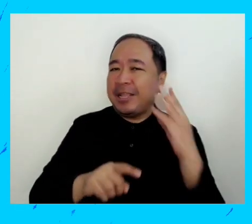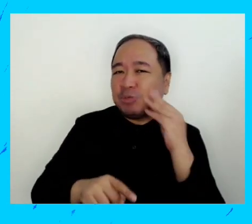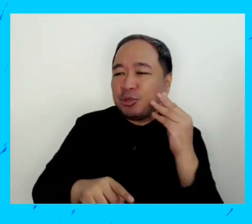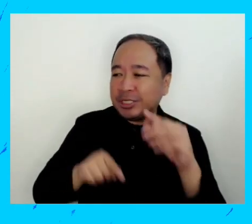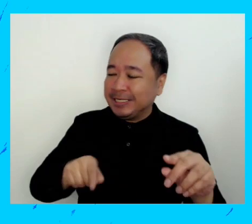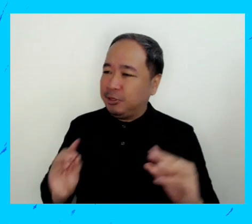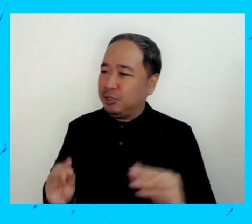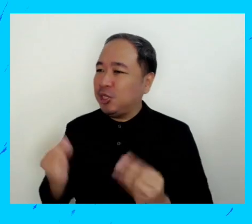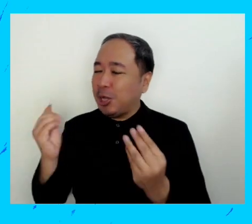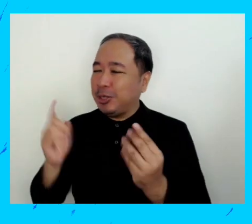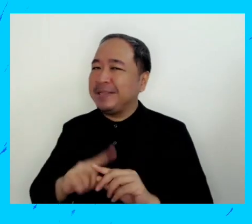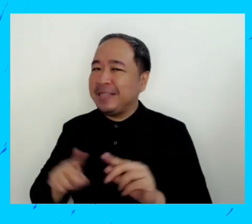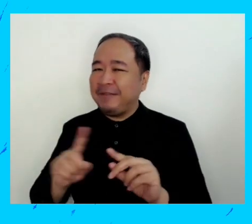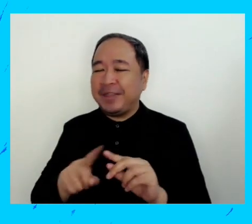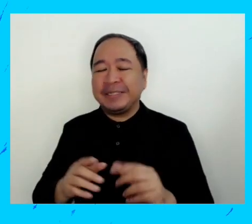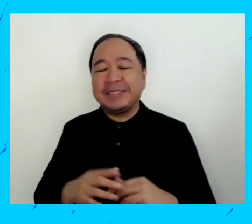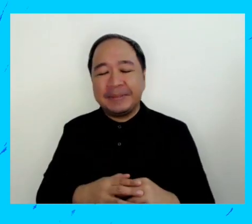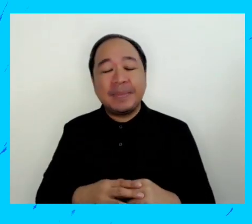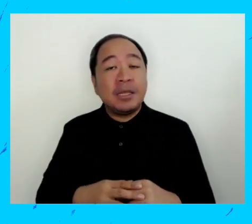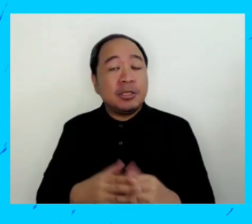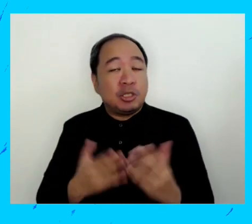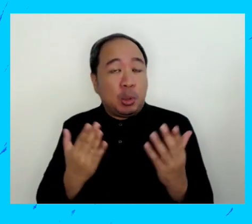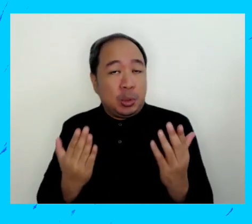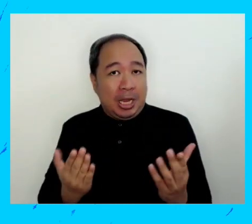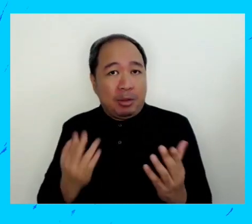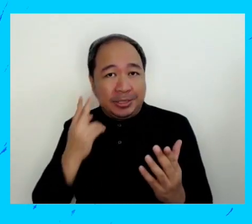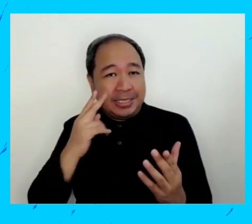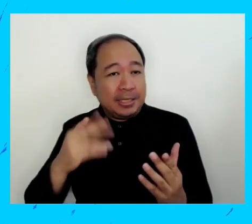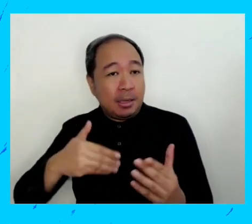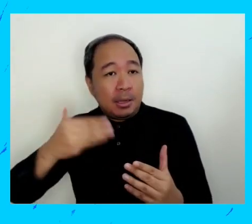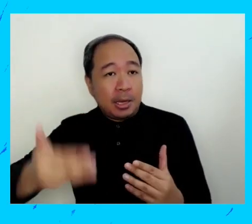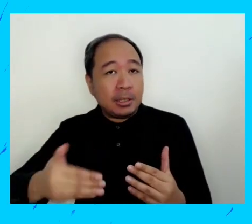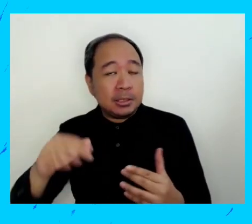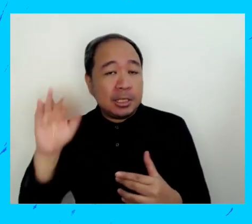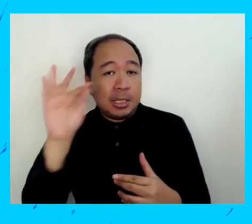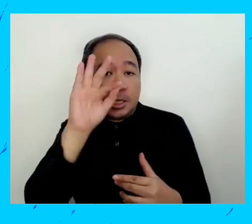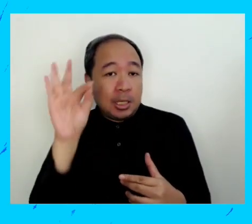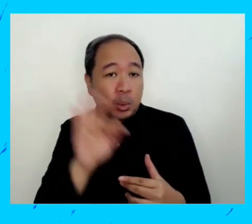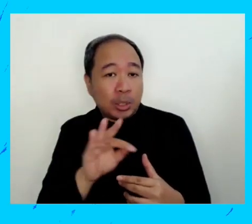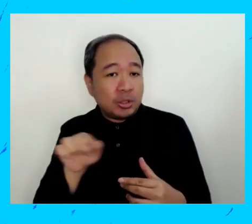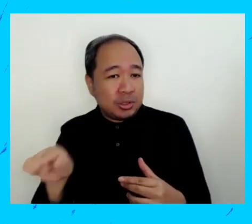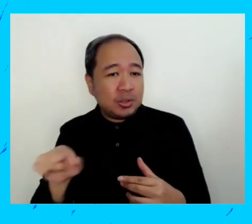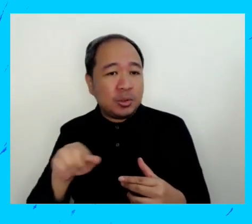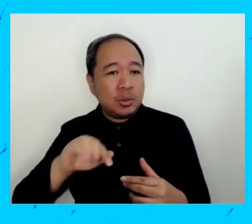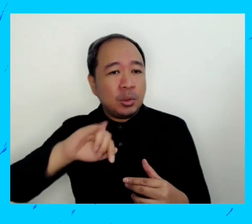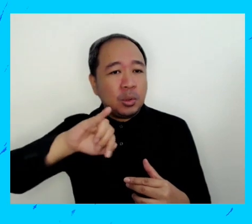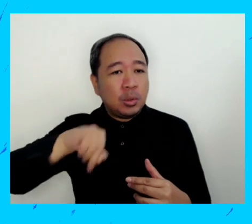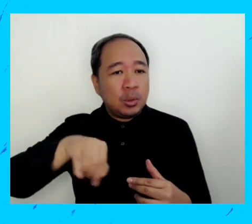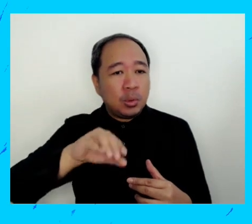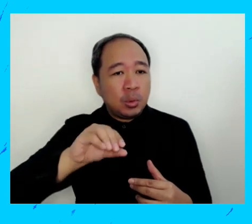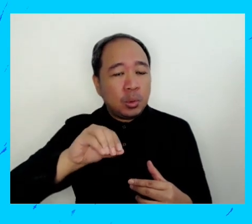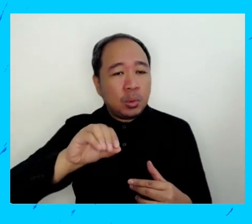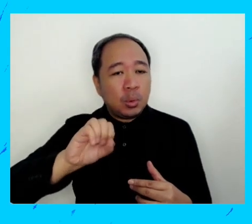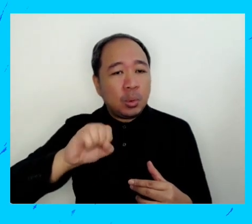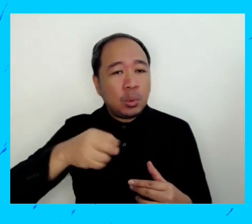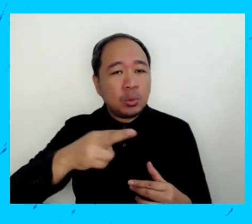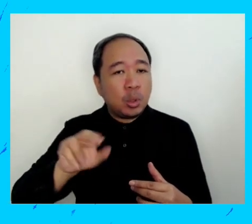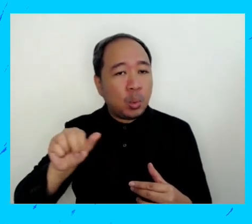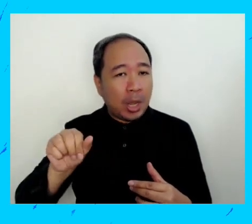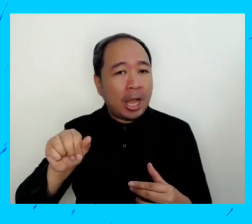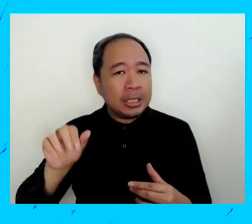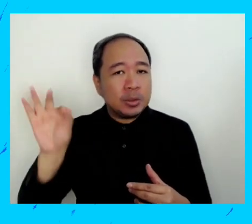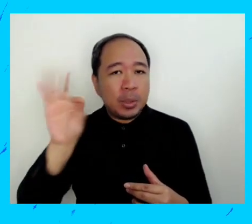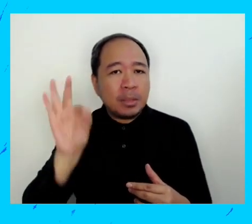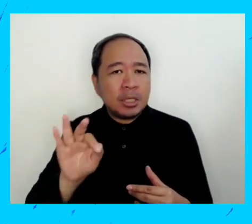Y realmente tenemos que aprender a trabajar con las diferentes generaciones. Y voy ahora a hacer otra